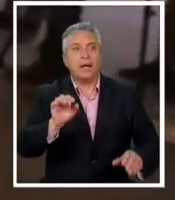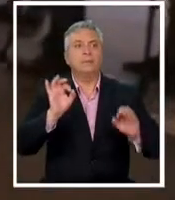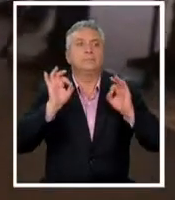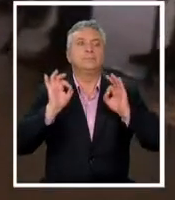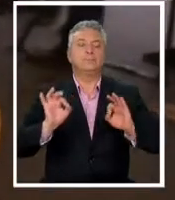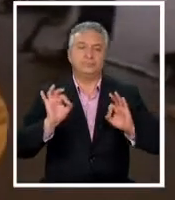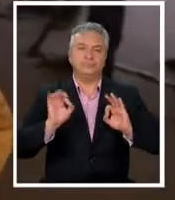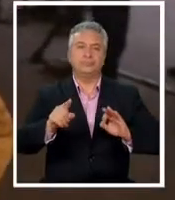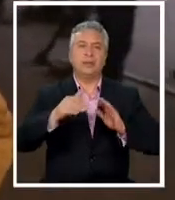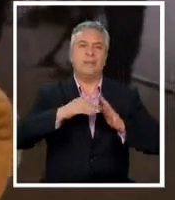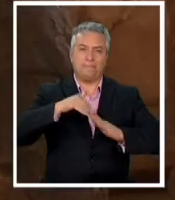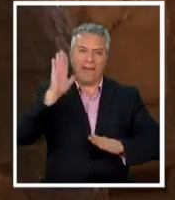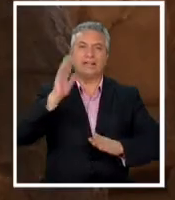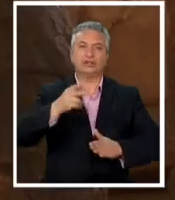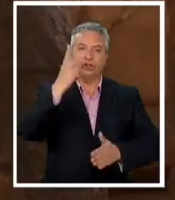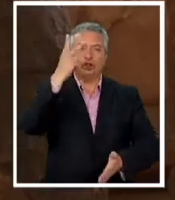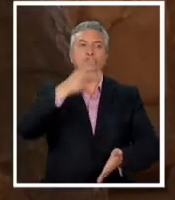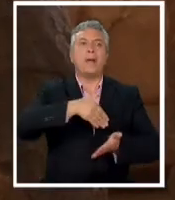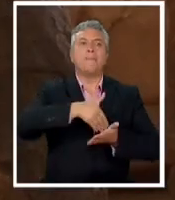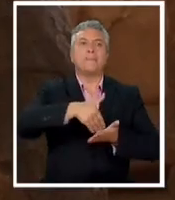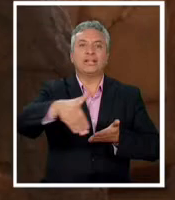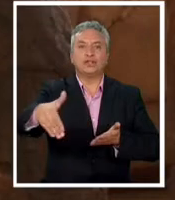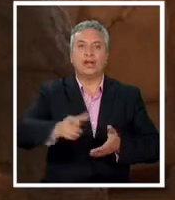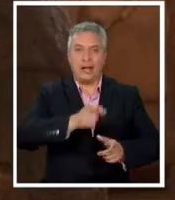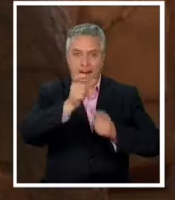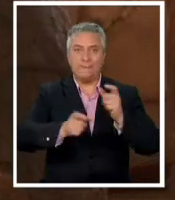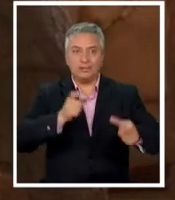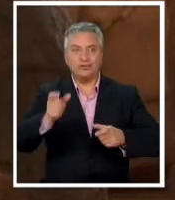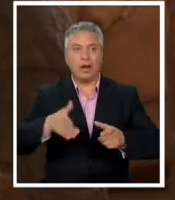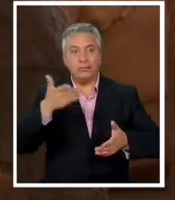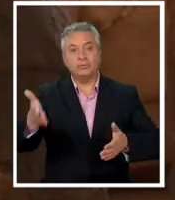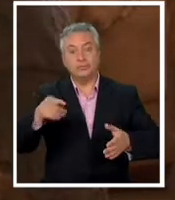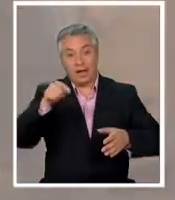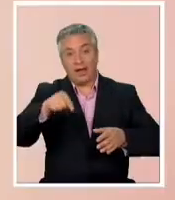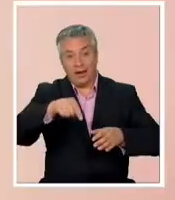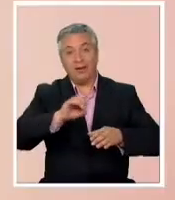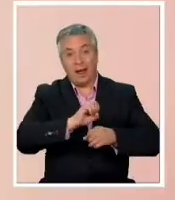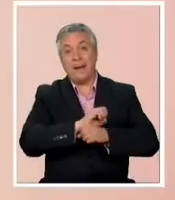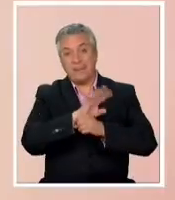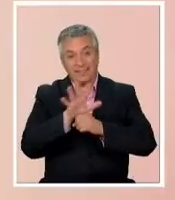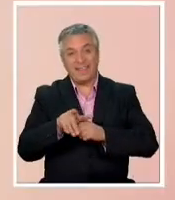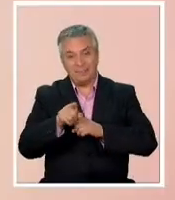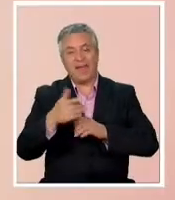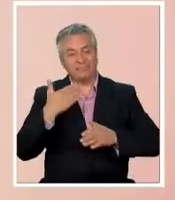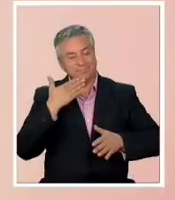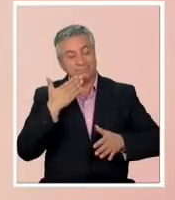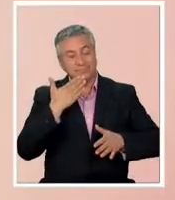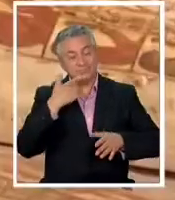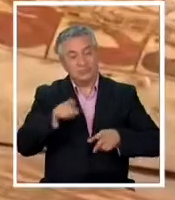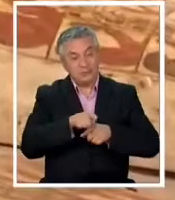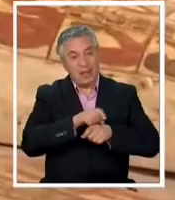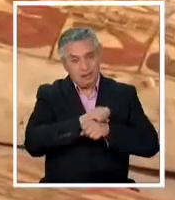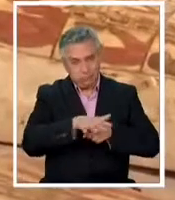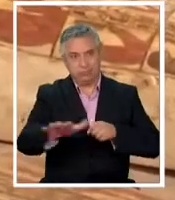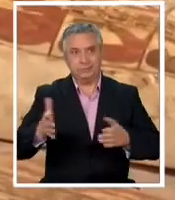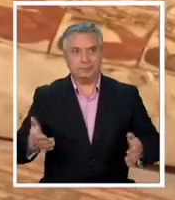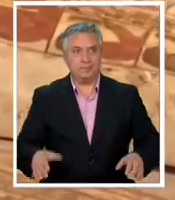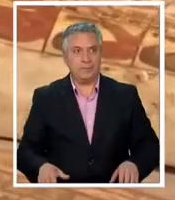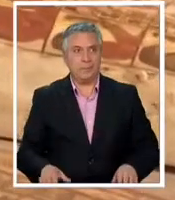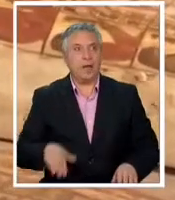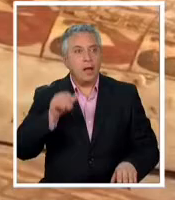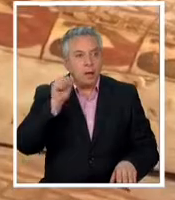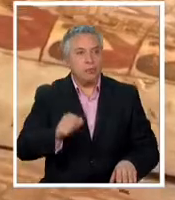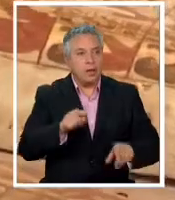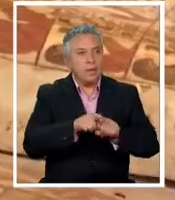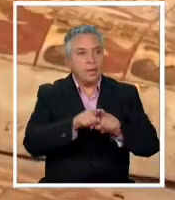sector que emplea más de 2 millones de personas y que resultó arrasado por la pandemia Creería que quizás podría haber un link en